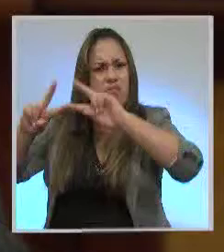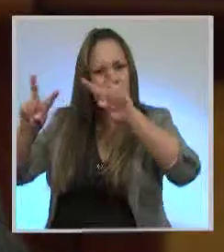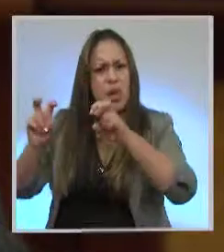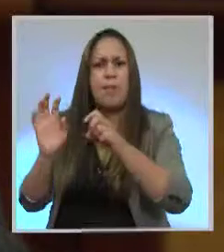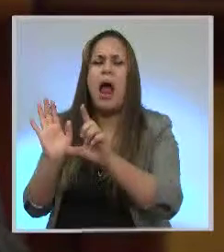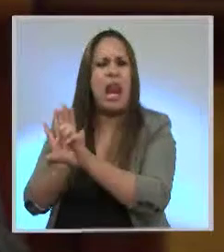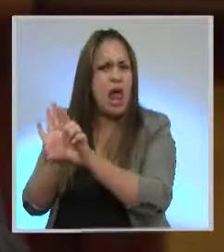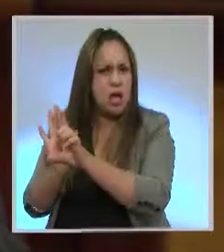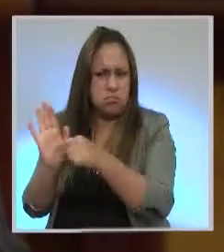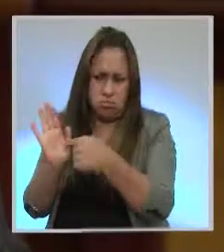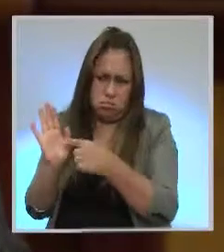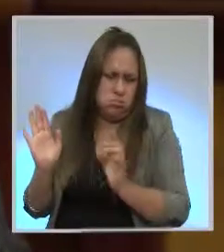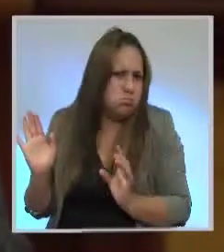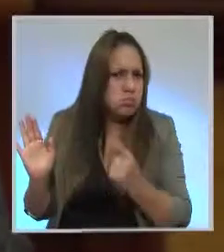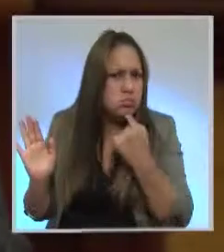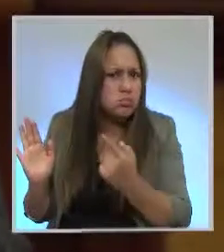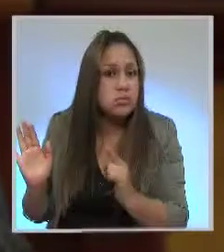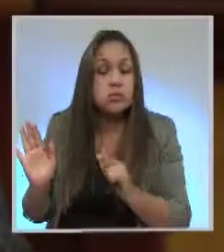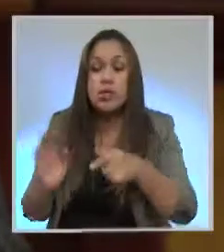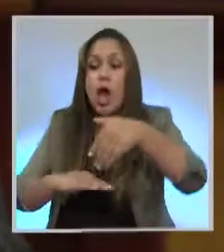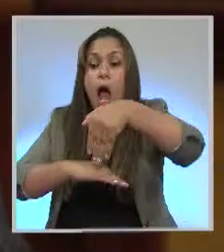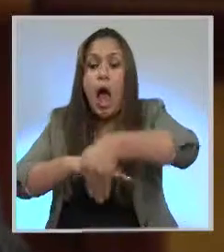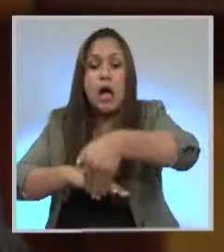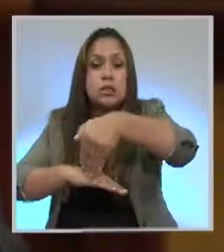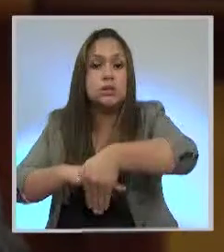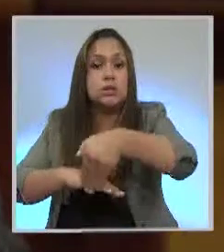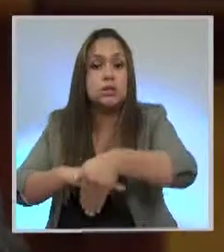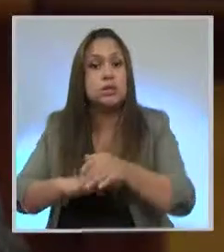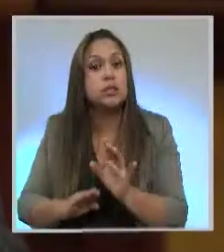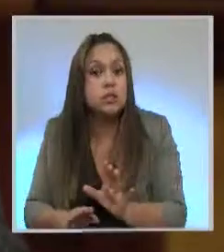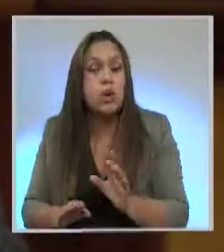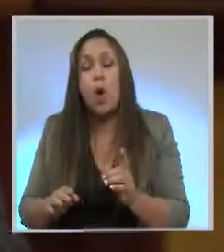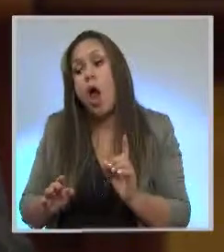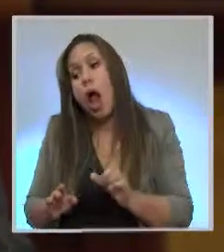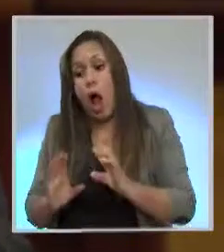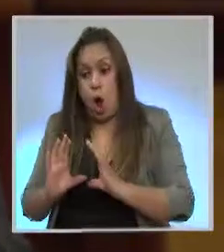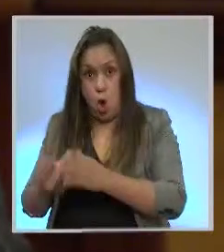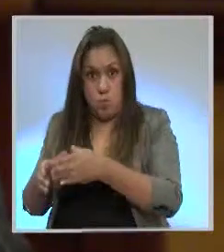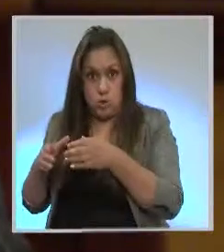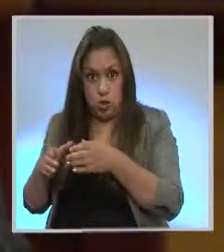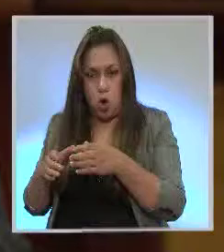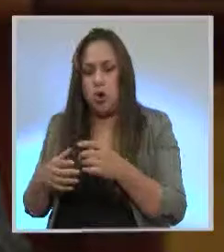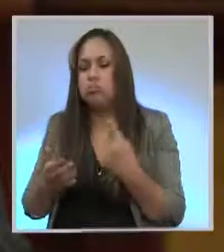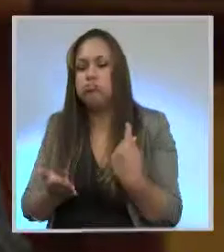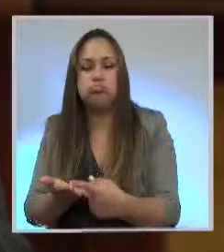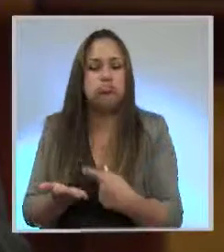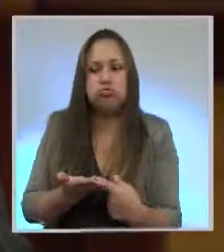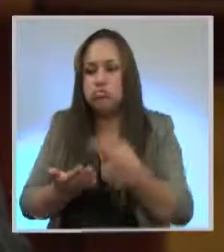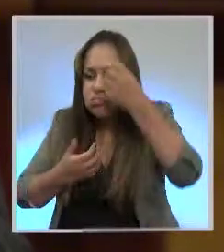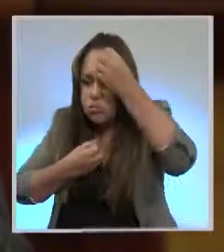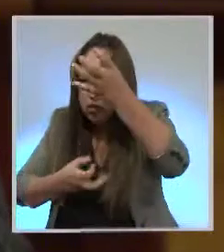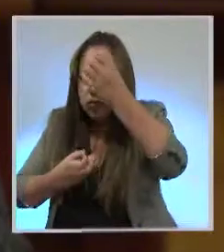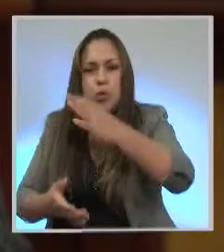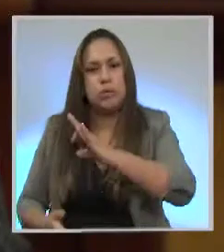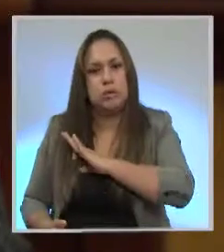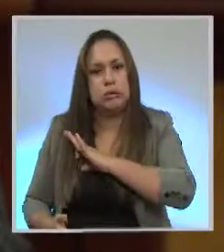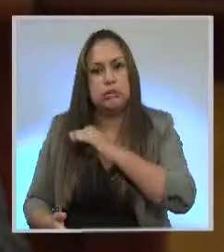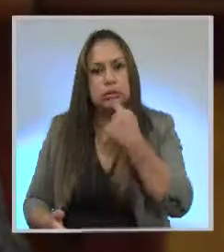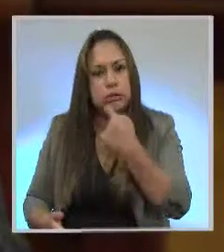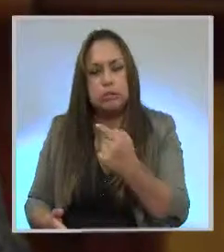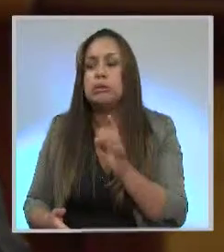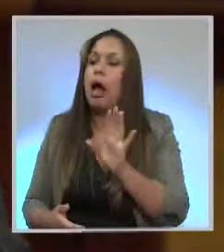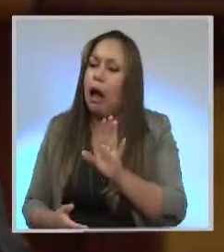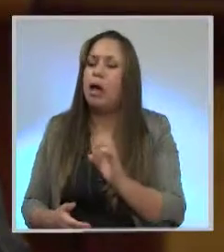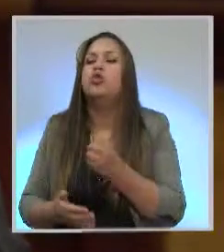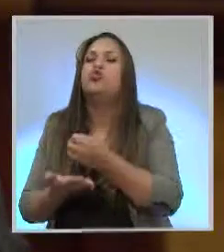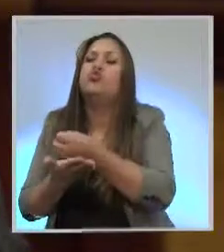que existe es el archivo en caso de que el informe de la comisión así lo recomiende para el tratamiento en el